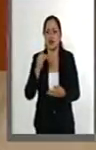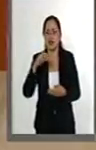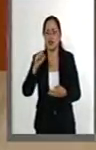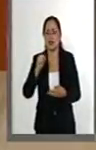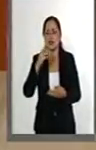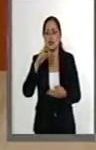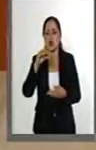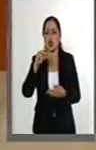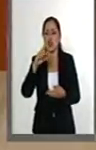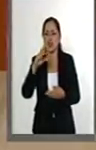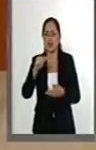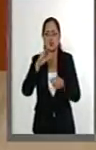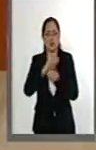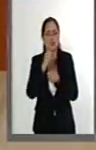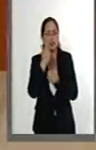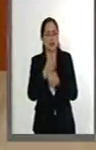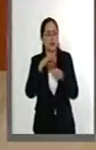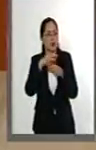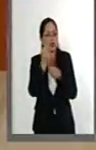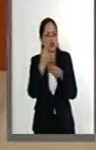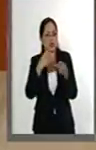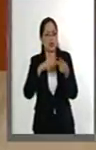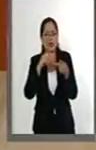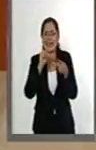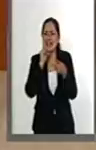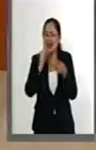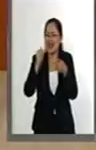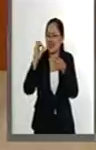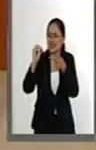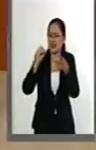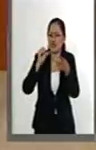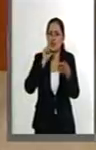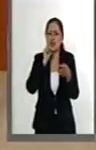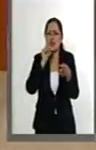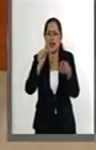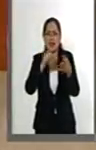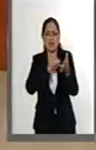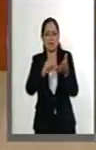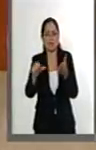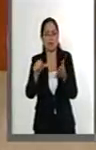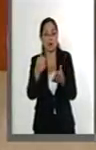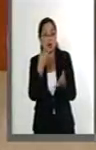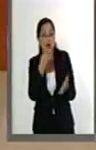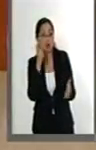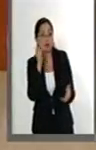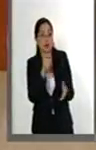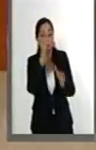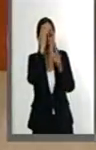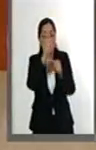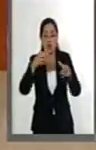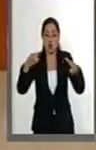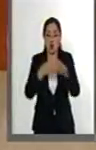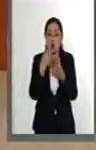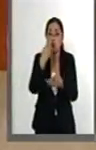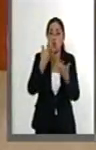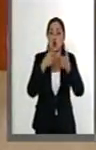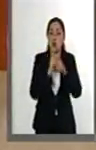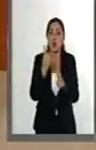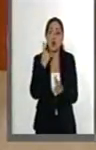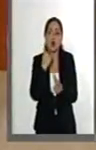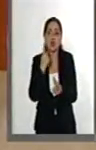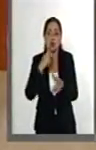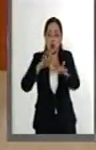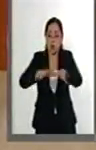votos a favor, ninguno en contra y ninguno nulo. Yo quiero saber si esto es de una fuerza política o es el